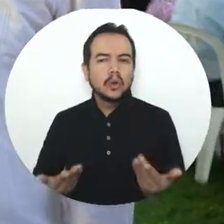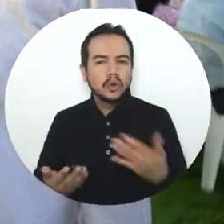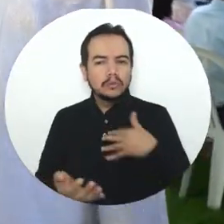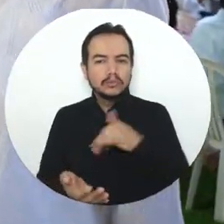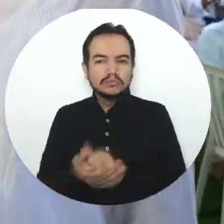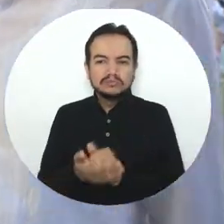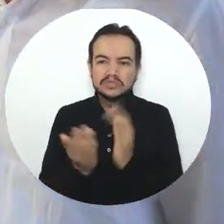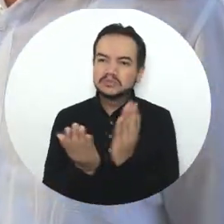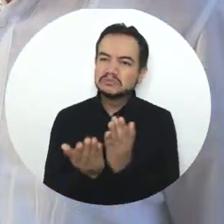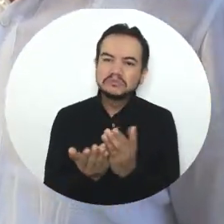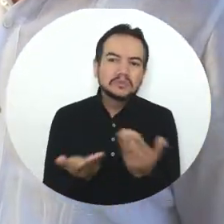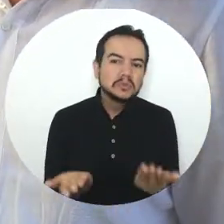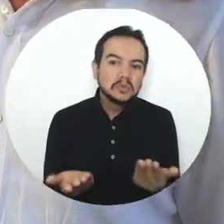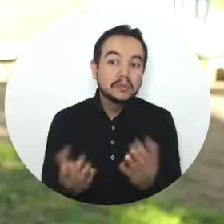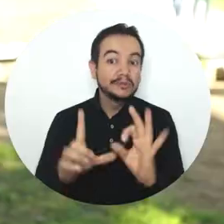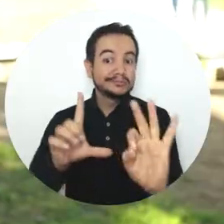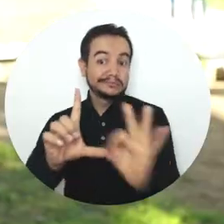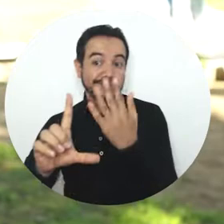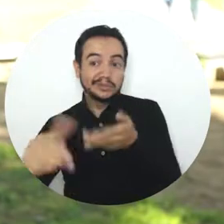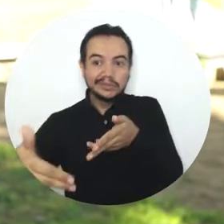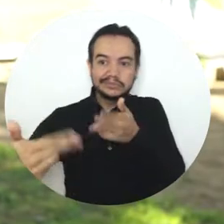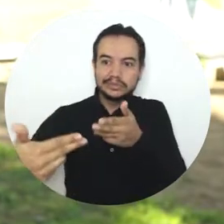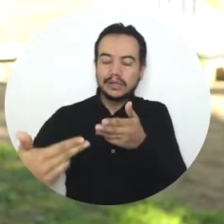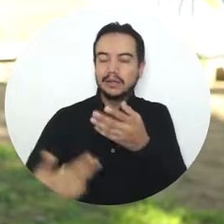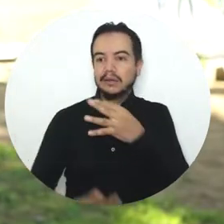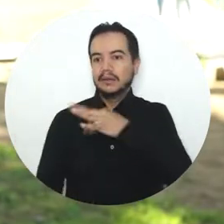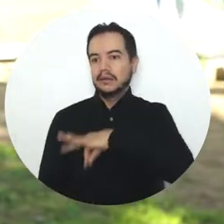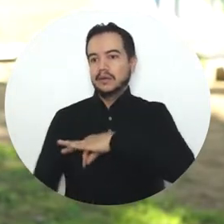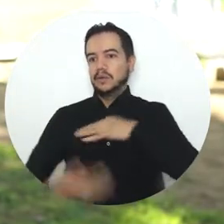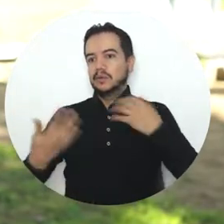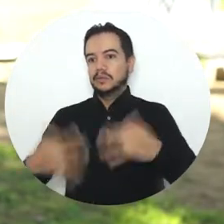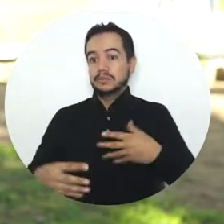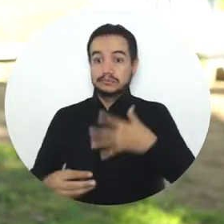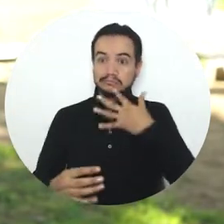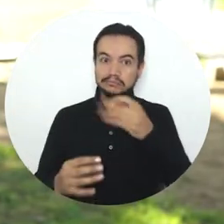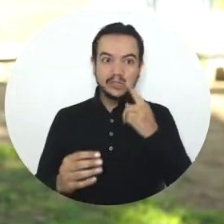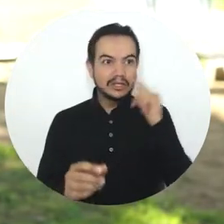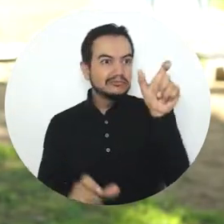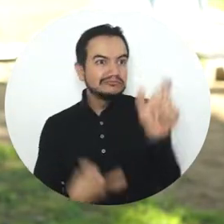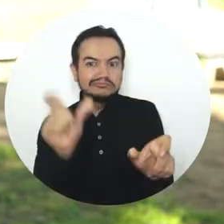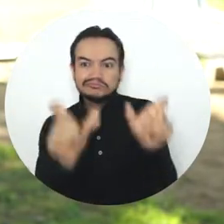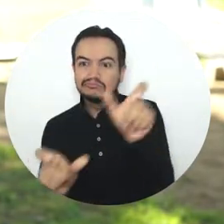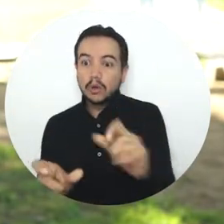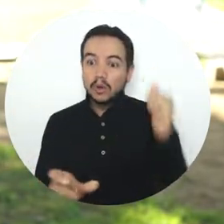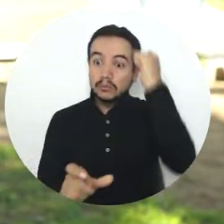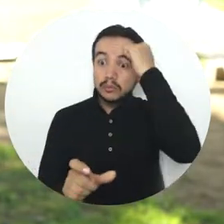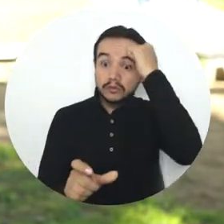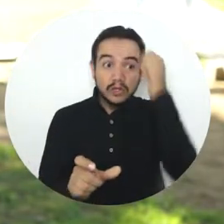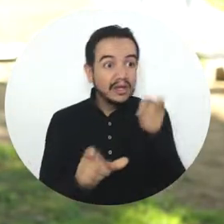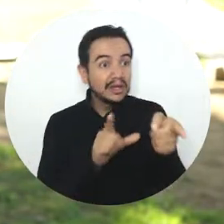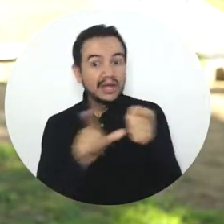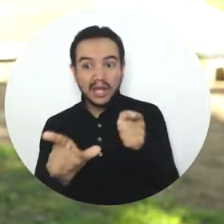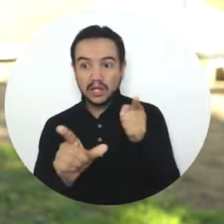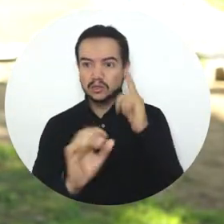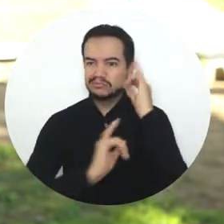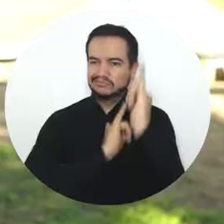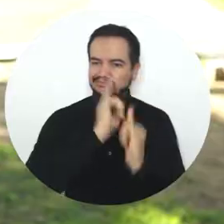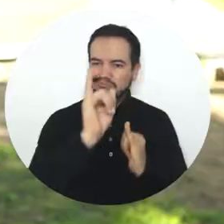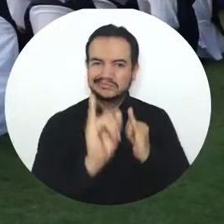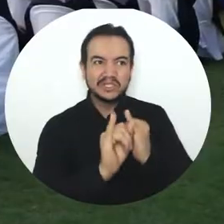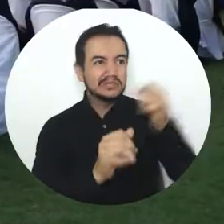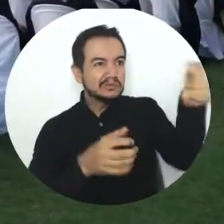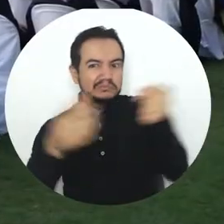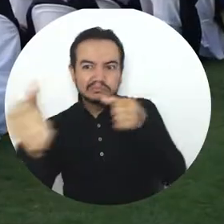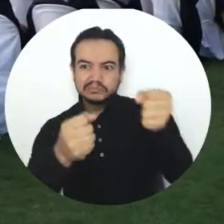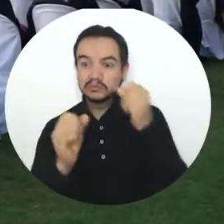virtualmente, entonces es una gran ventaja y muy excelente unos profesores de corte internacional.